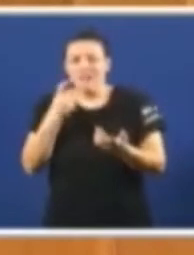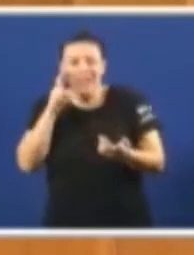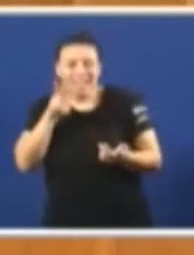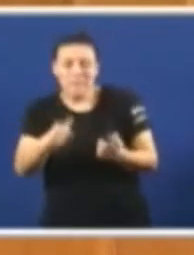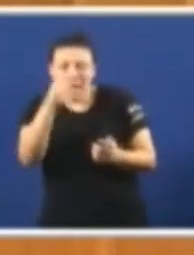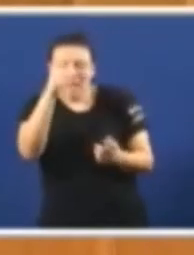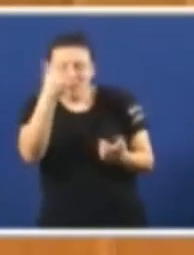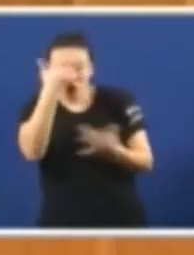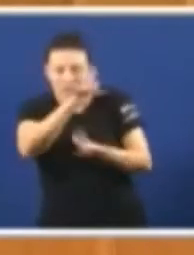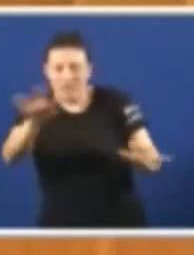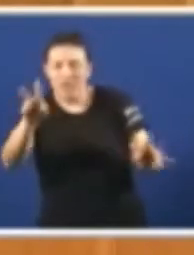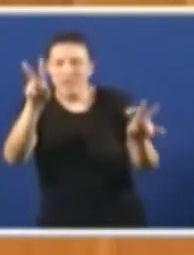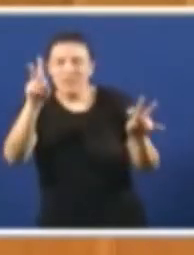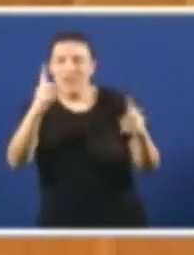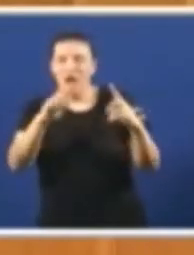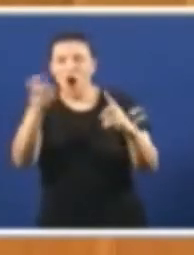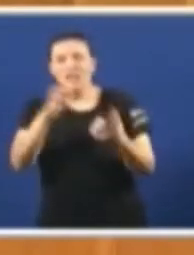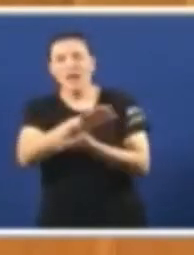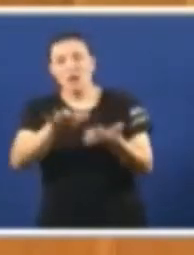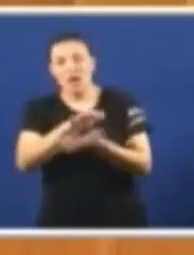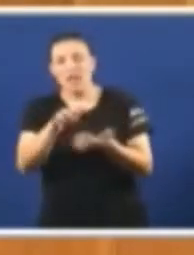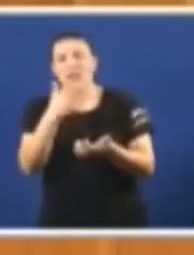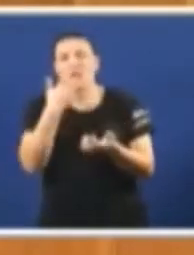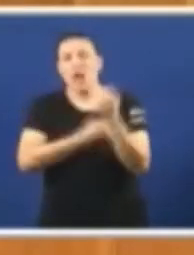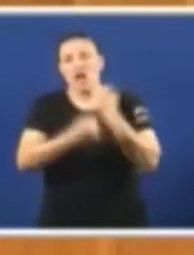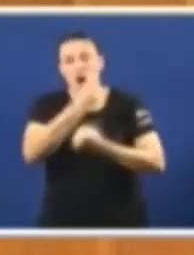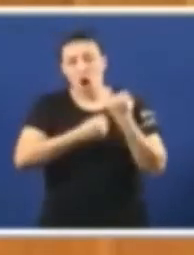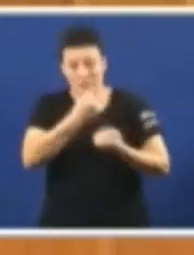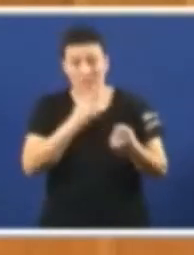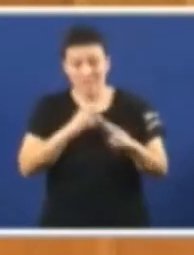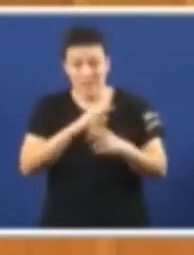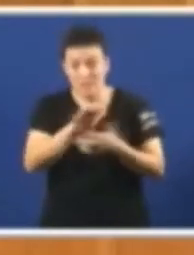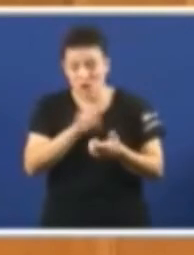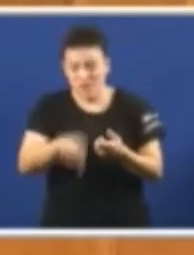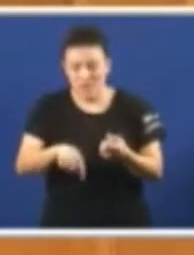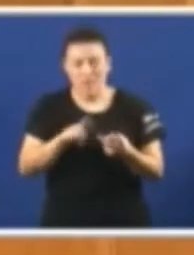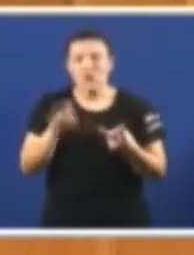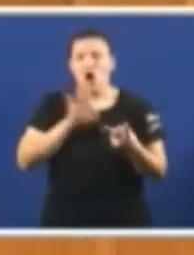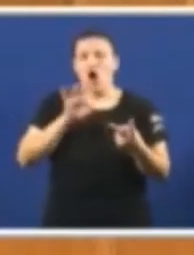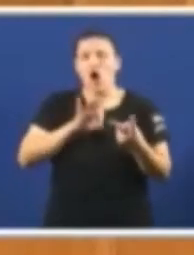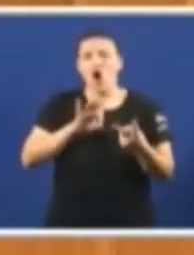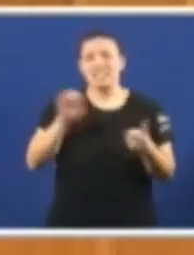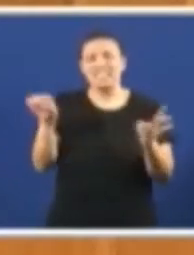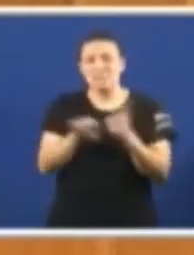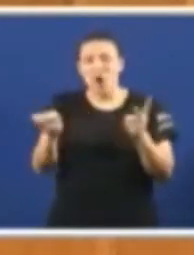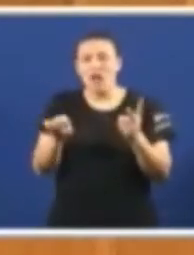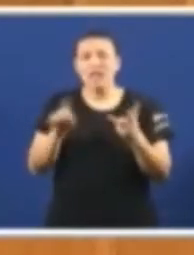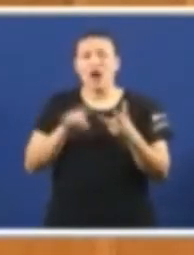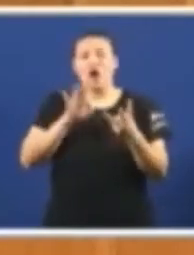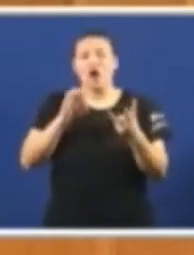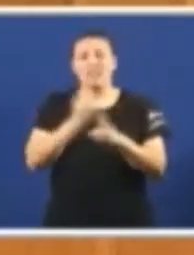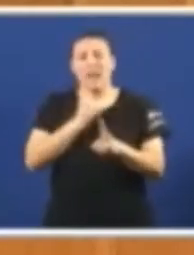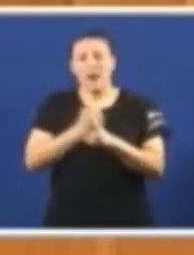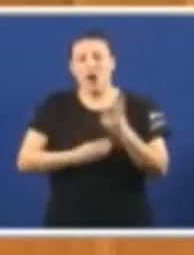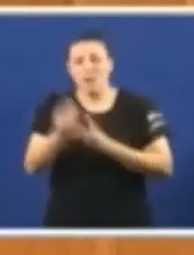de concienciar sobre todas esas outras violencias, sobre a violencia económica sobre a violencia simbólica, sobre o traballo